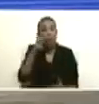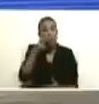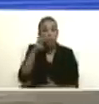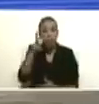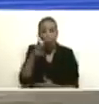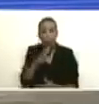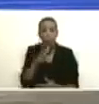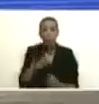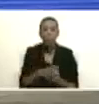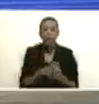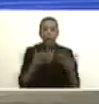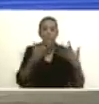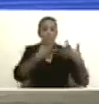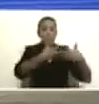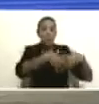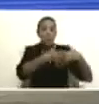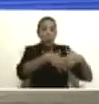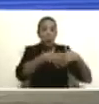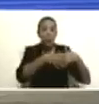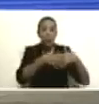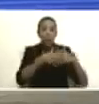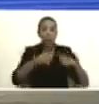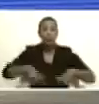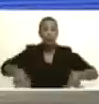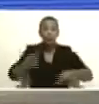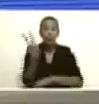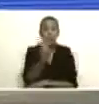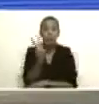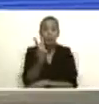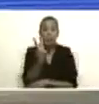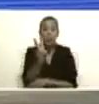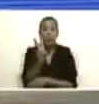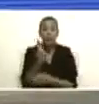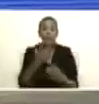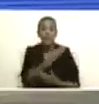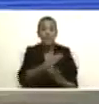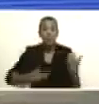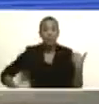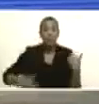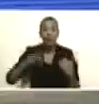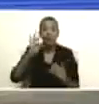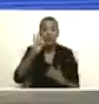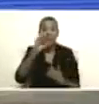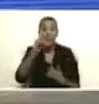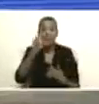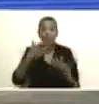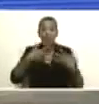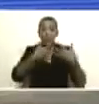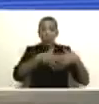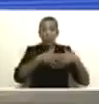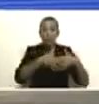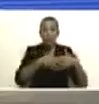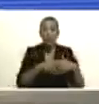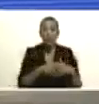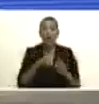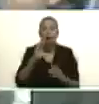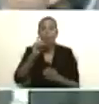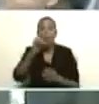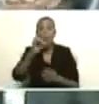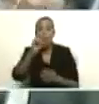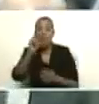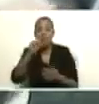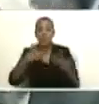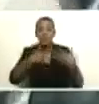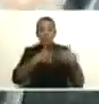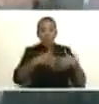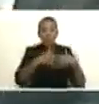de industriales y empresarios del país presidente de FEDE industria Orlando Camacho el presidente de Econindustria Luigi